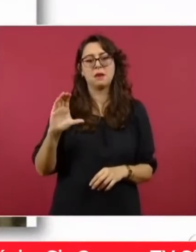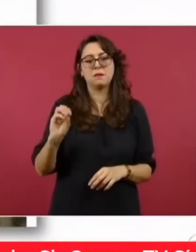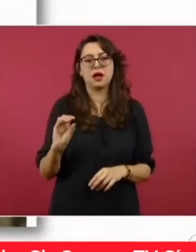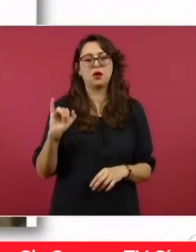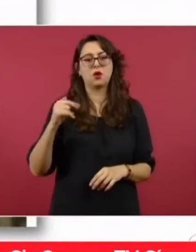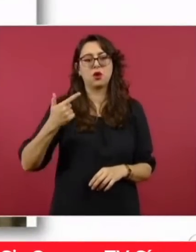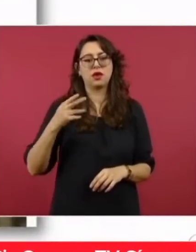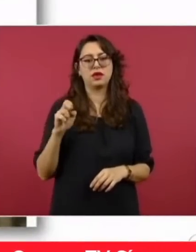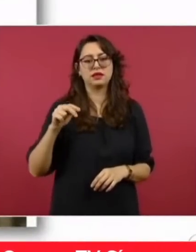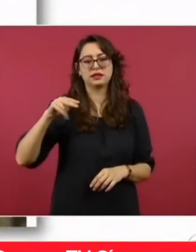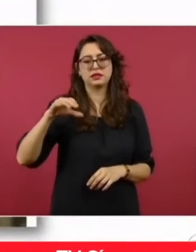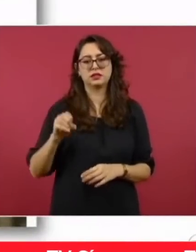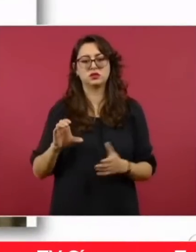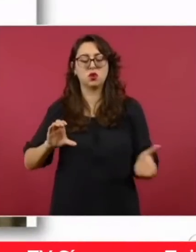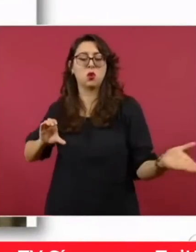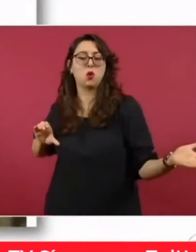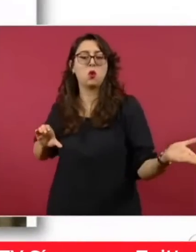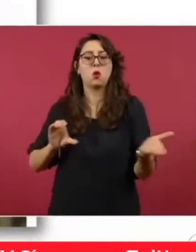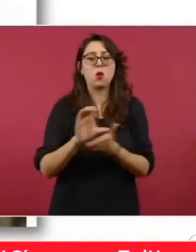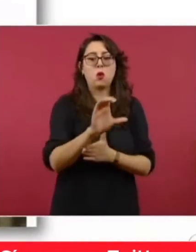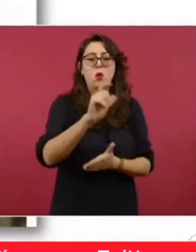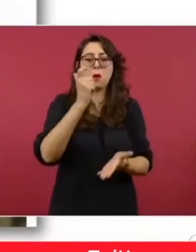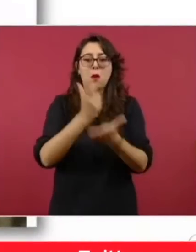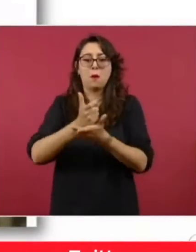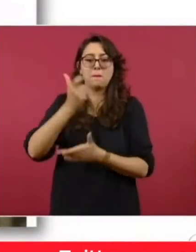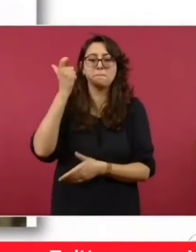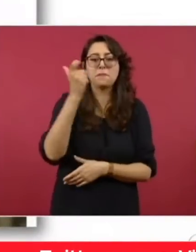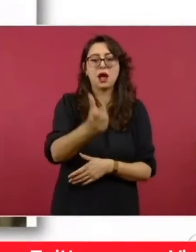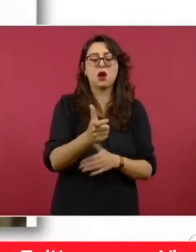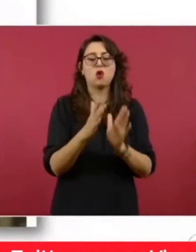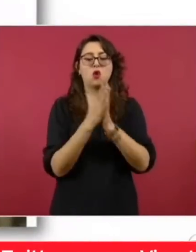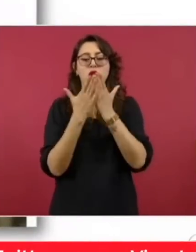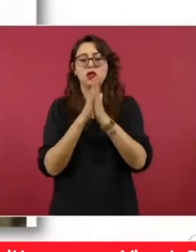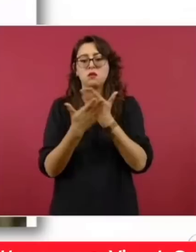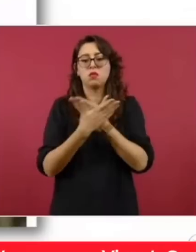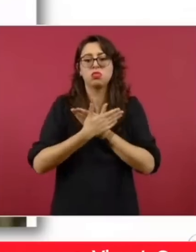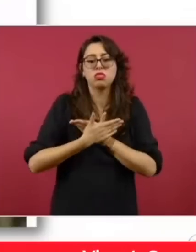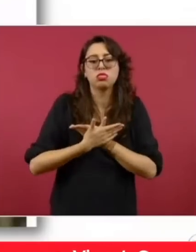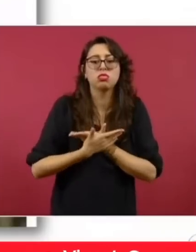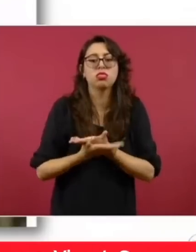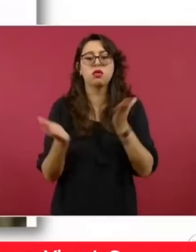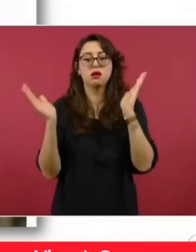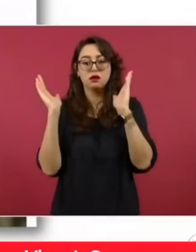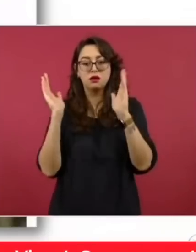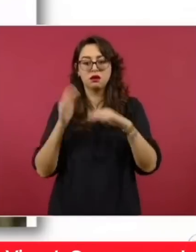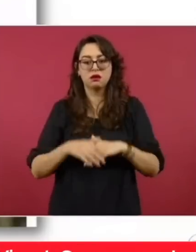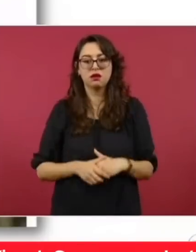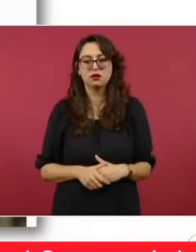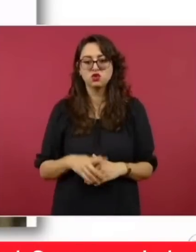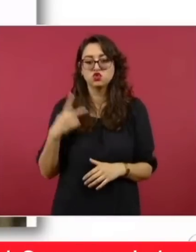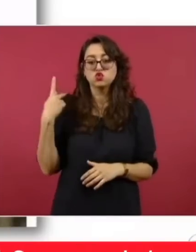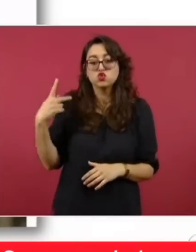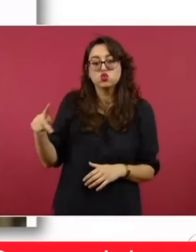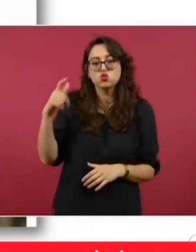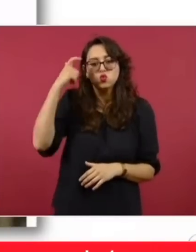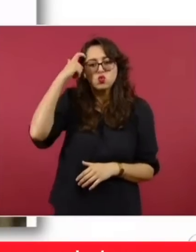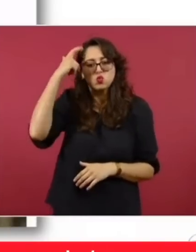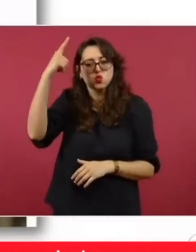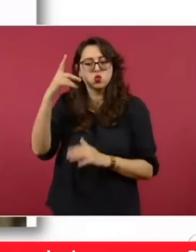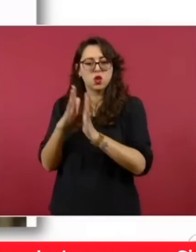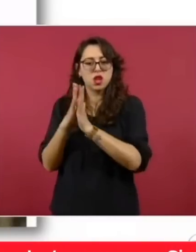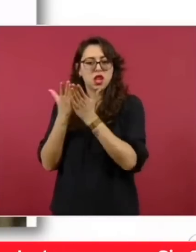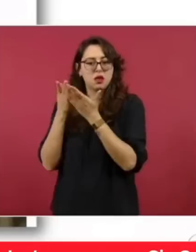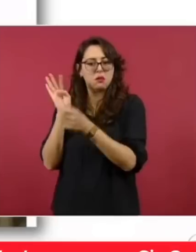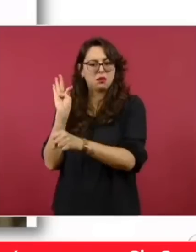300 mil pesos en pavos y promoción gratuita de sus libros. Según MX, el Fondo de Cultura Económica